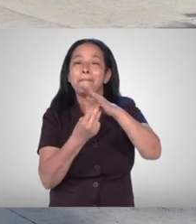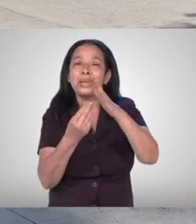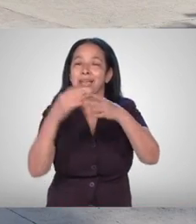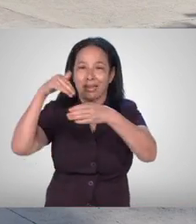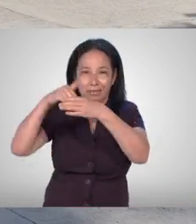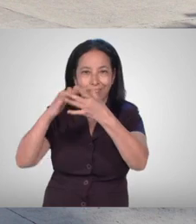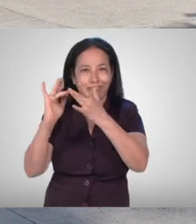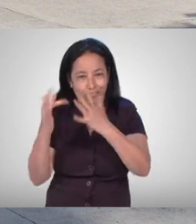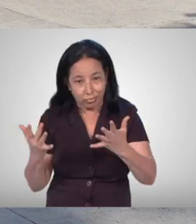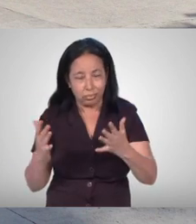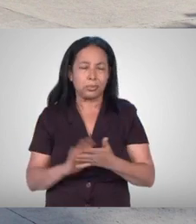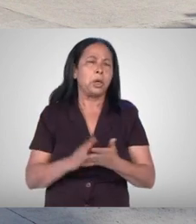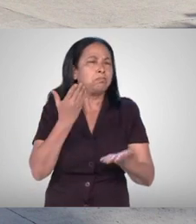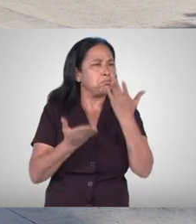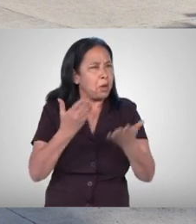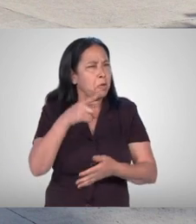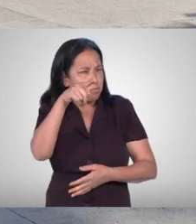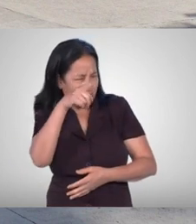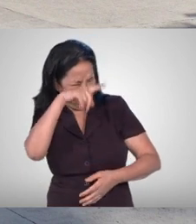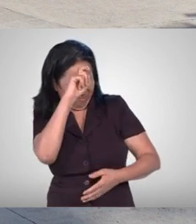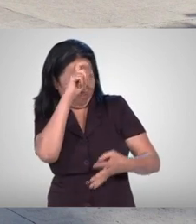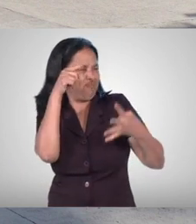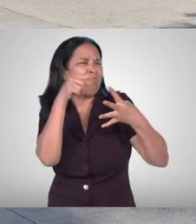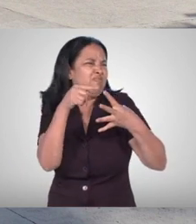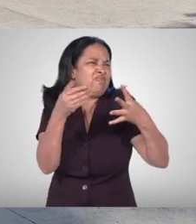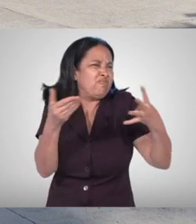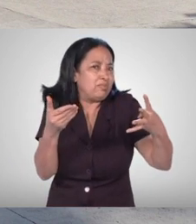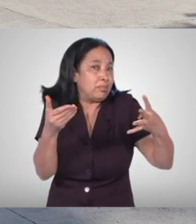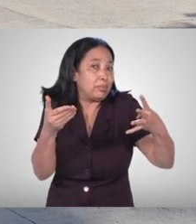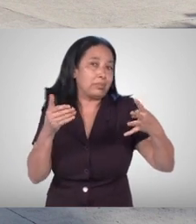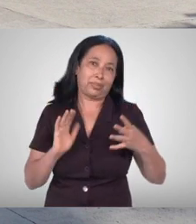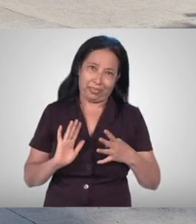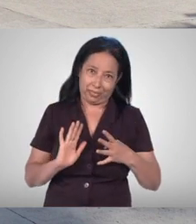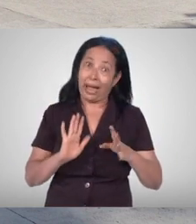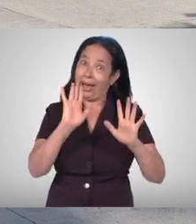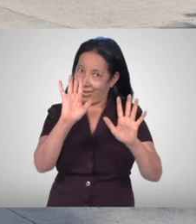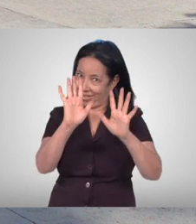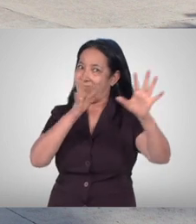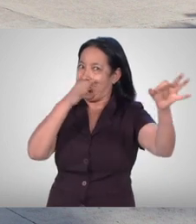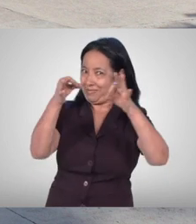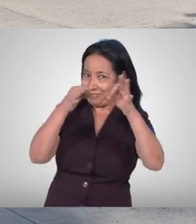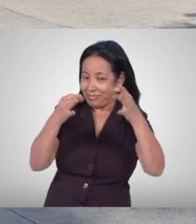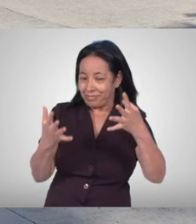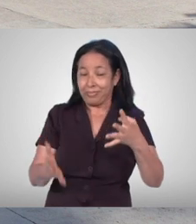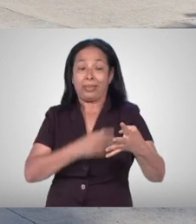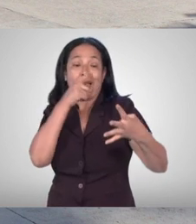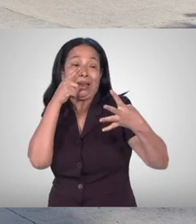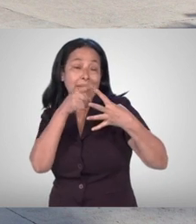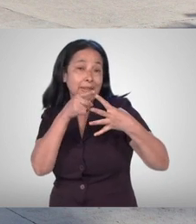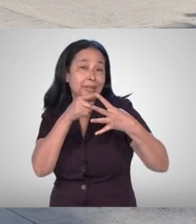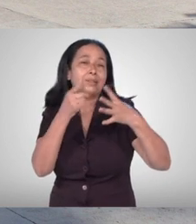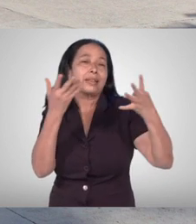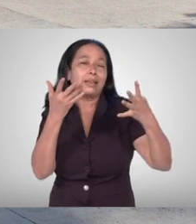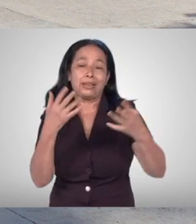Como estudiante seguramente te preguntarás, ¿y qué es la Comisión Técnica Electoral? Pues déjame decirte que esta